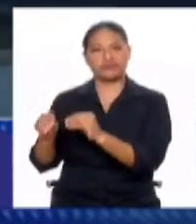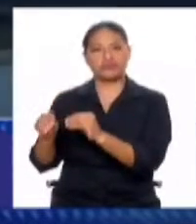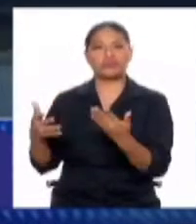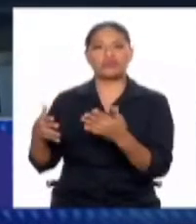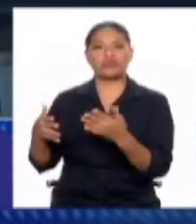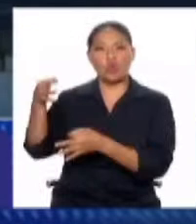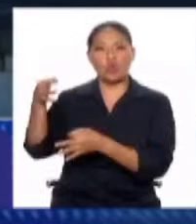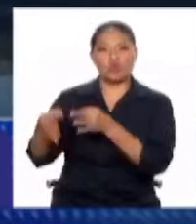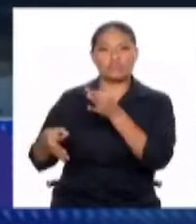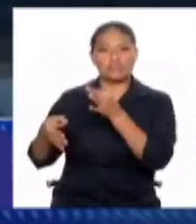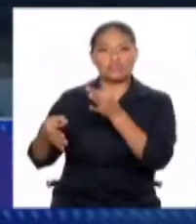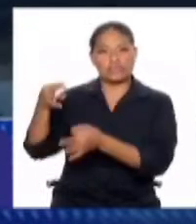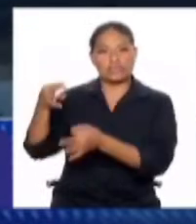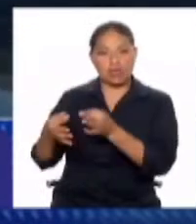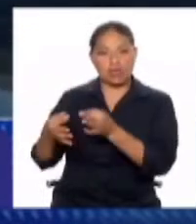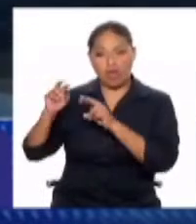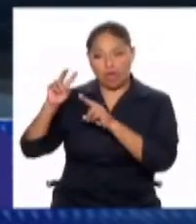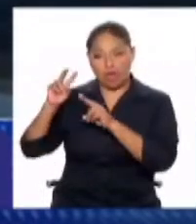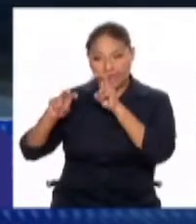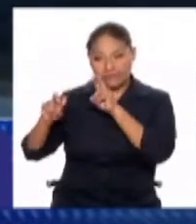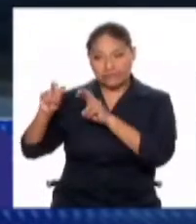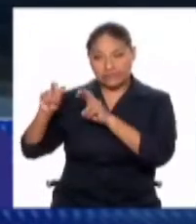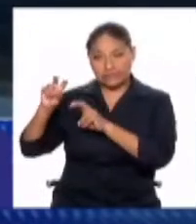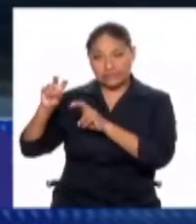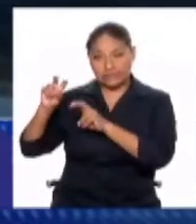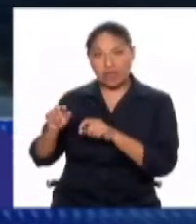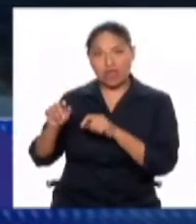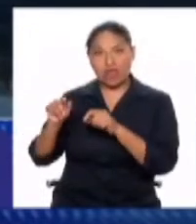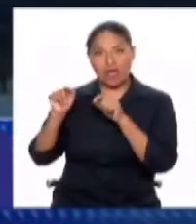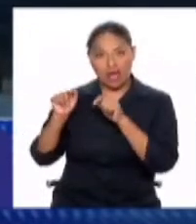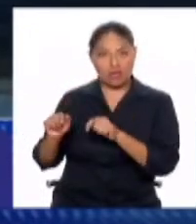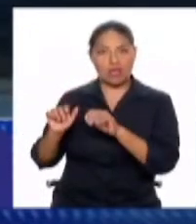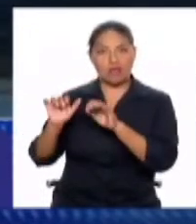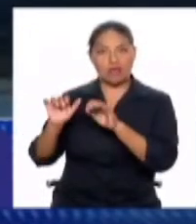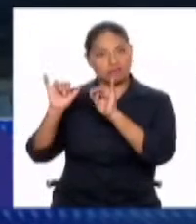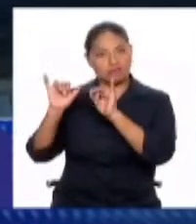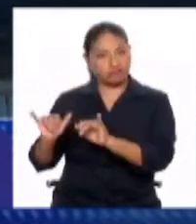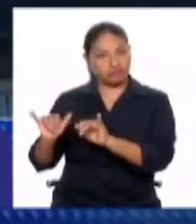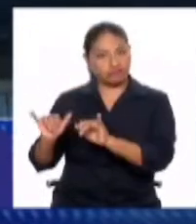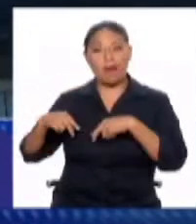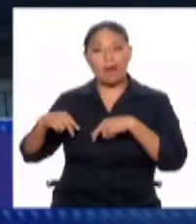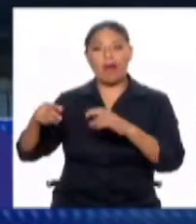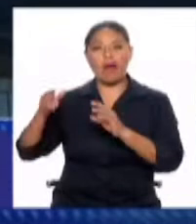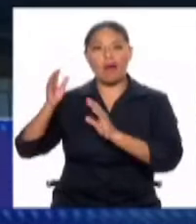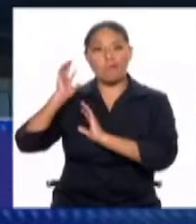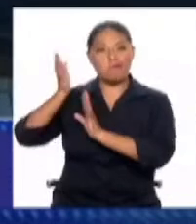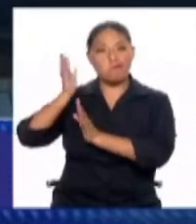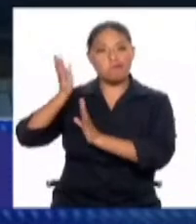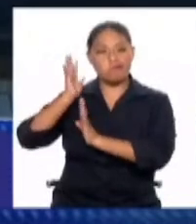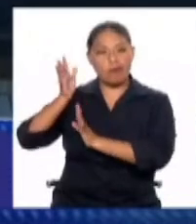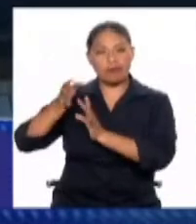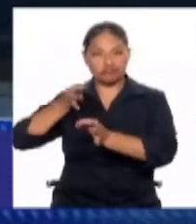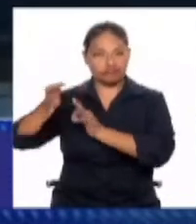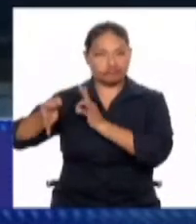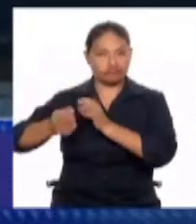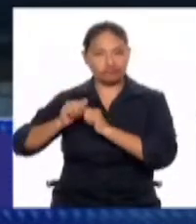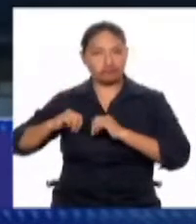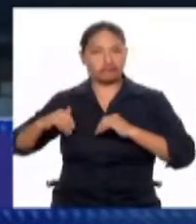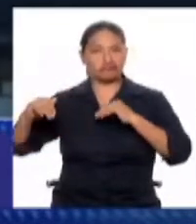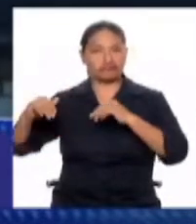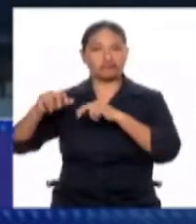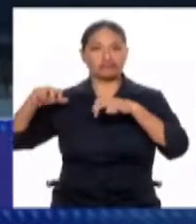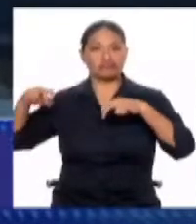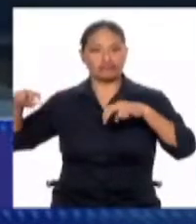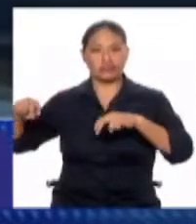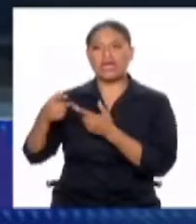juzgado de investigación preparatoria, en donde va a pasar una audiencia sumarísima que se denomina audiencia